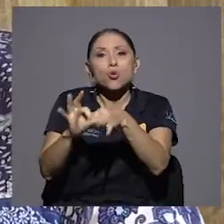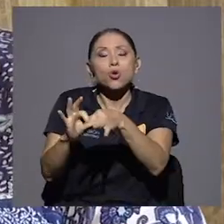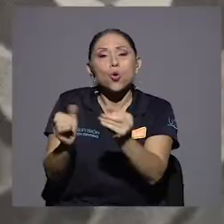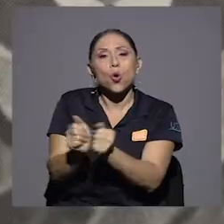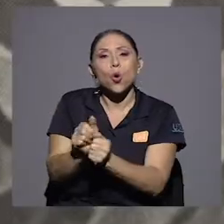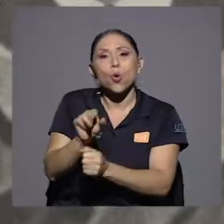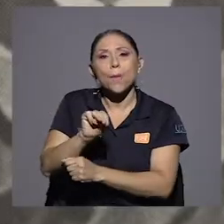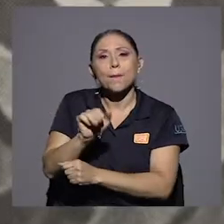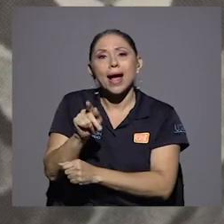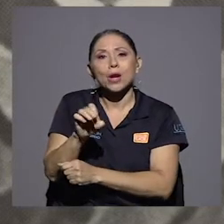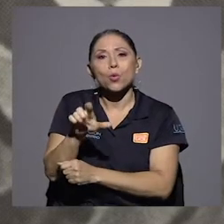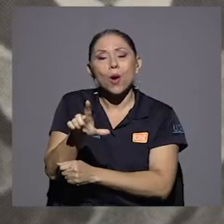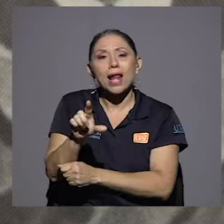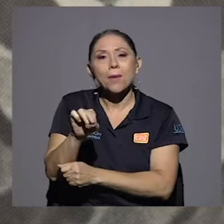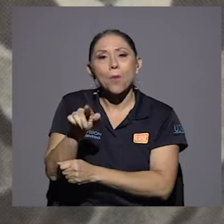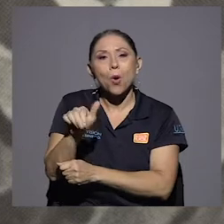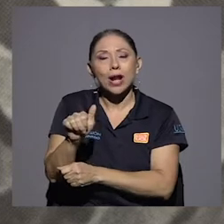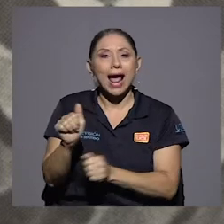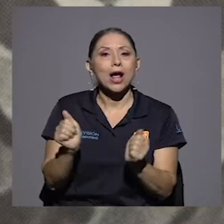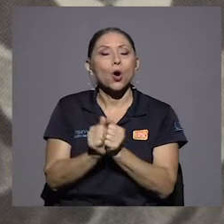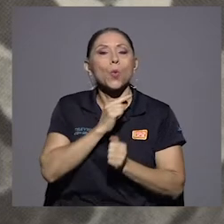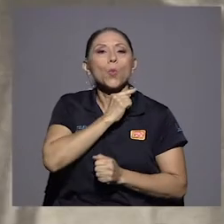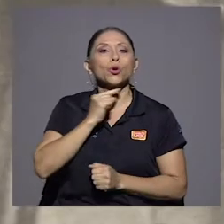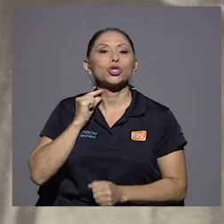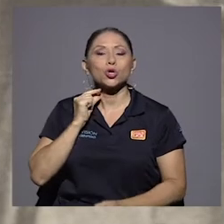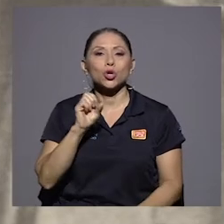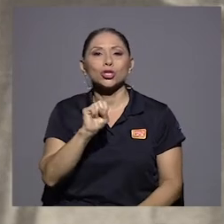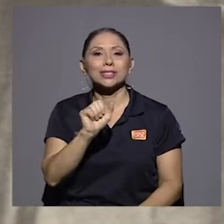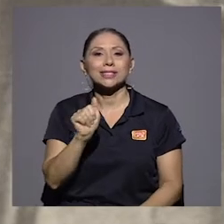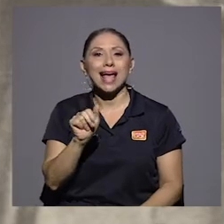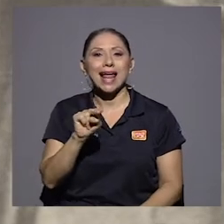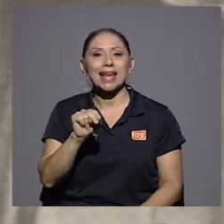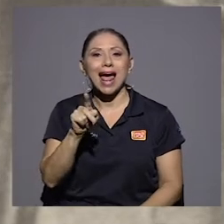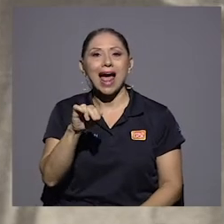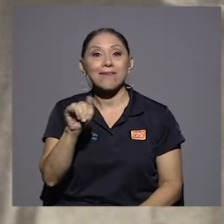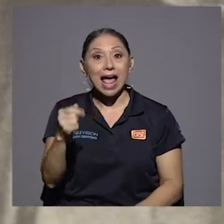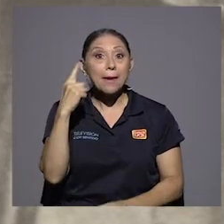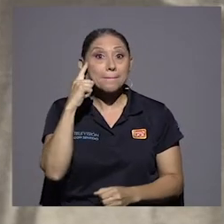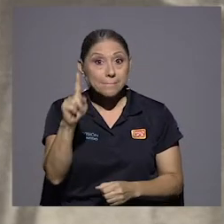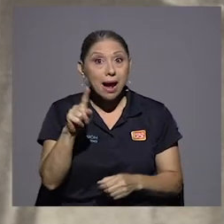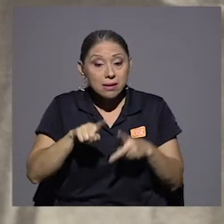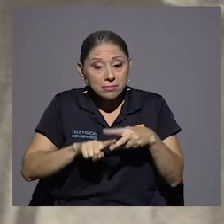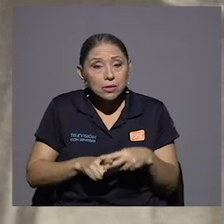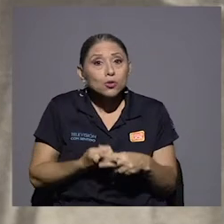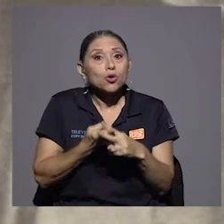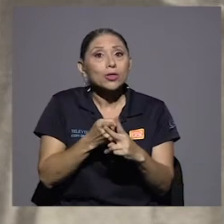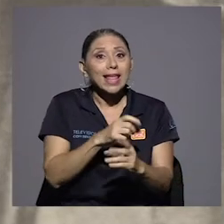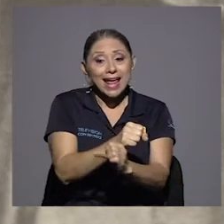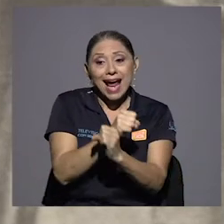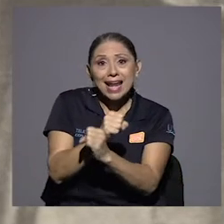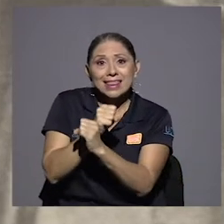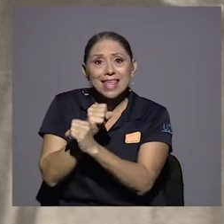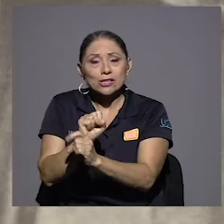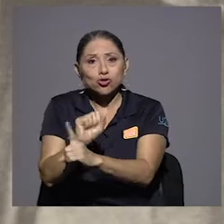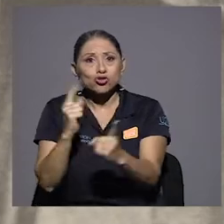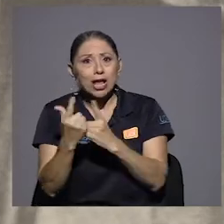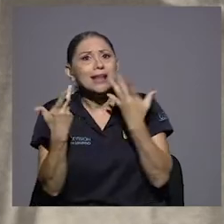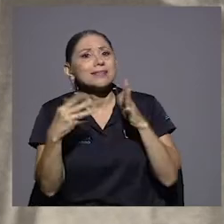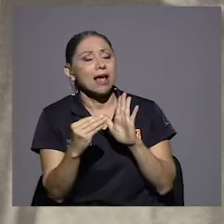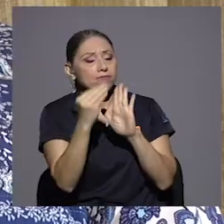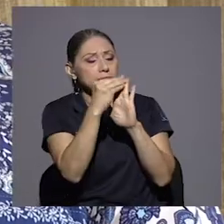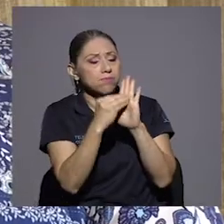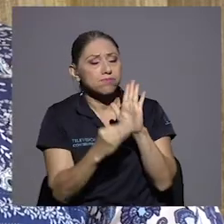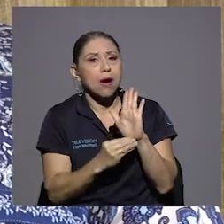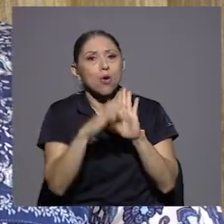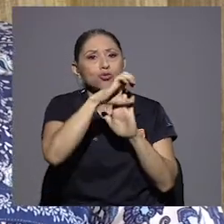Mora y Monseñor Sanabria, la gran, este, las garantías, la introducción de las garantías sociales en la Constitución y el